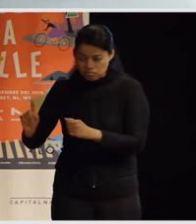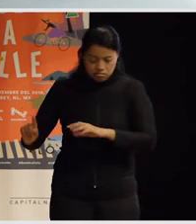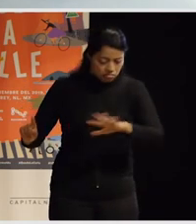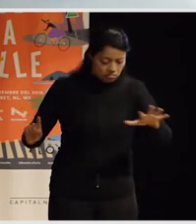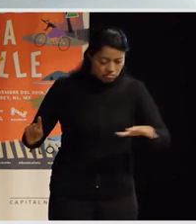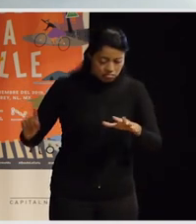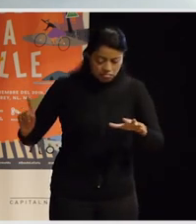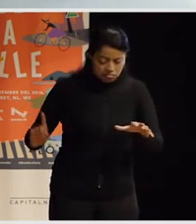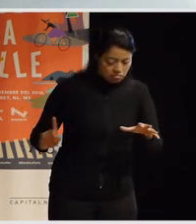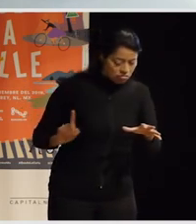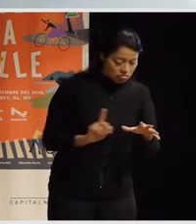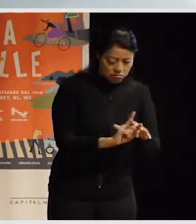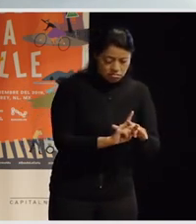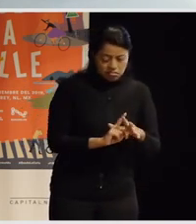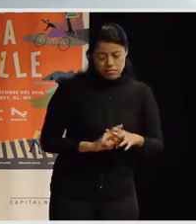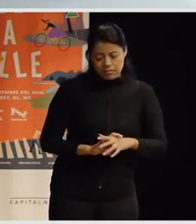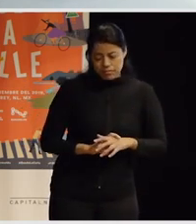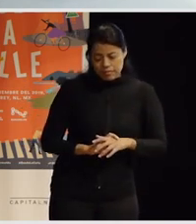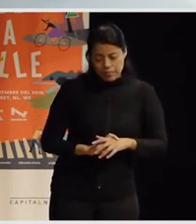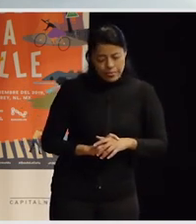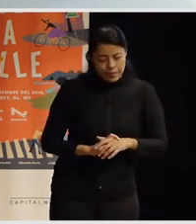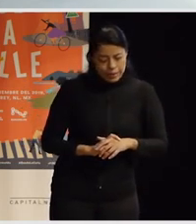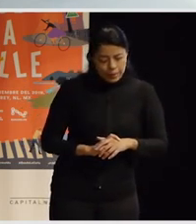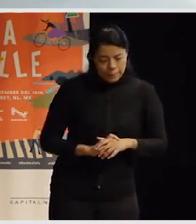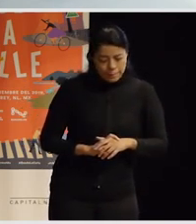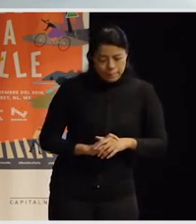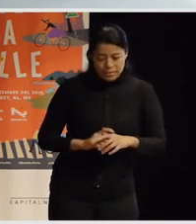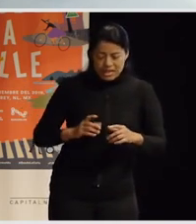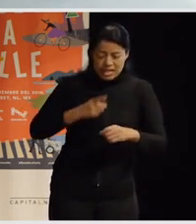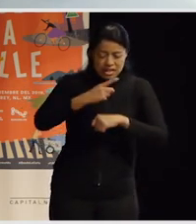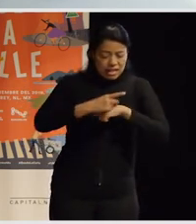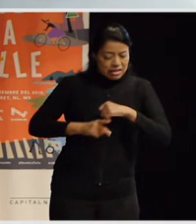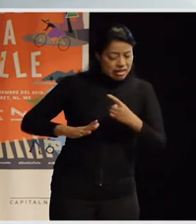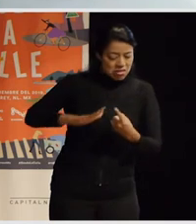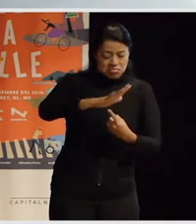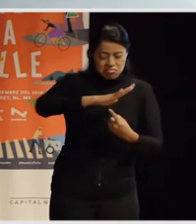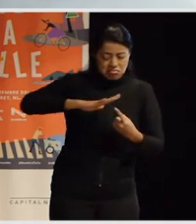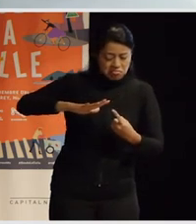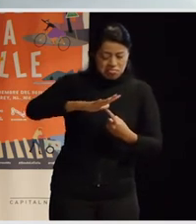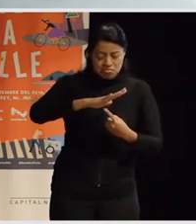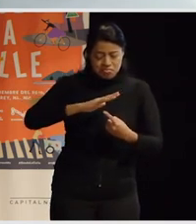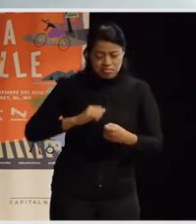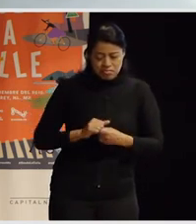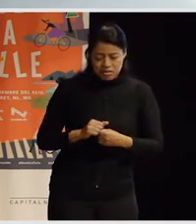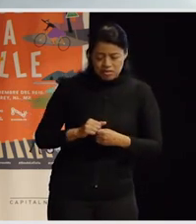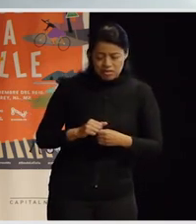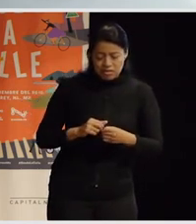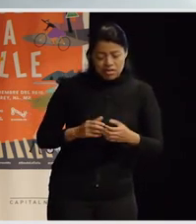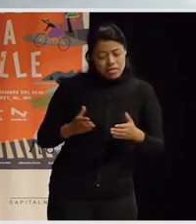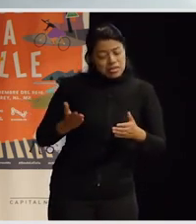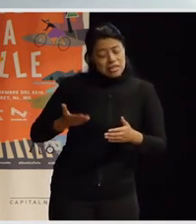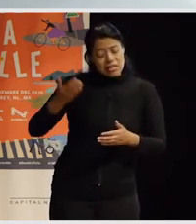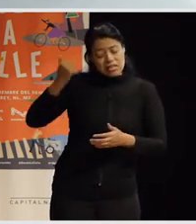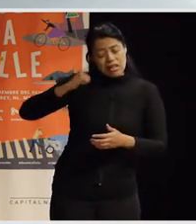momento ¿no? y alterando todos los ecosistemas de sostenimiento de la vida construidos por generaciones